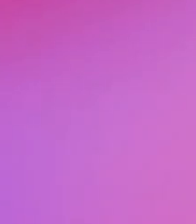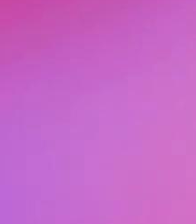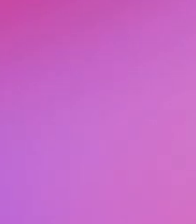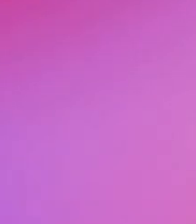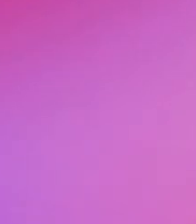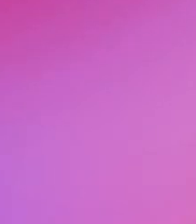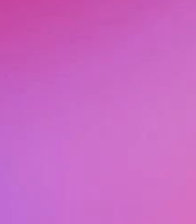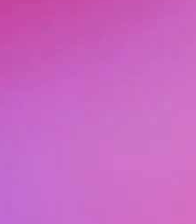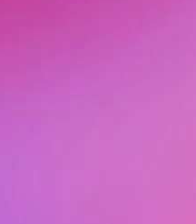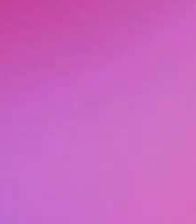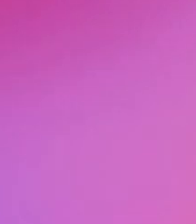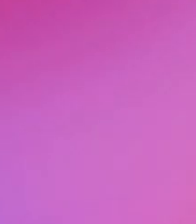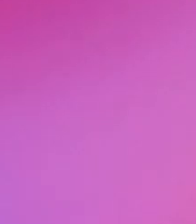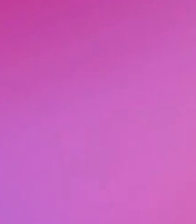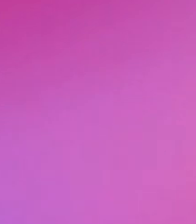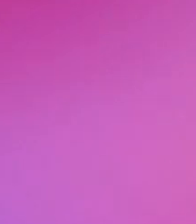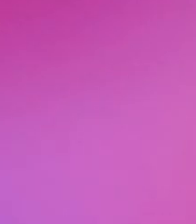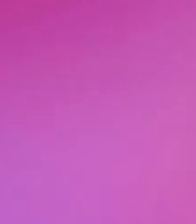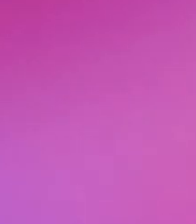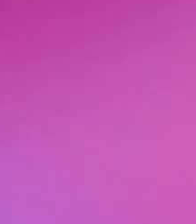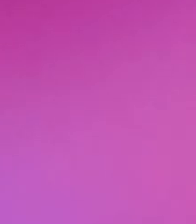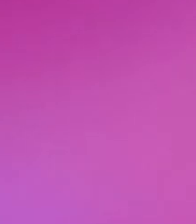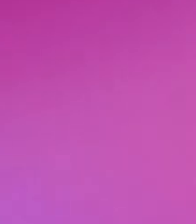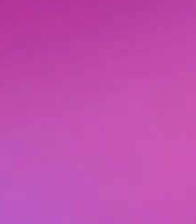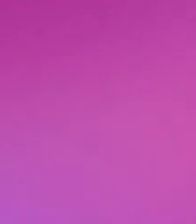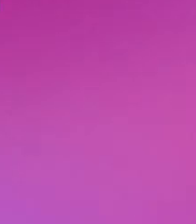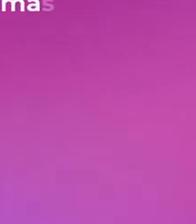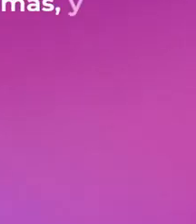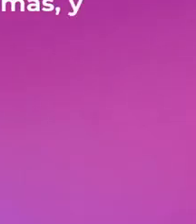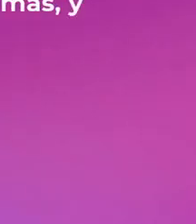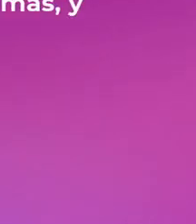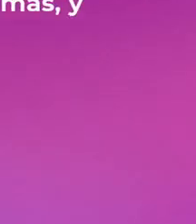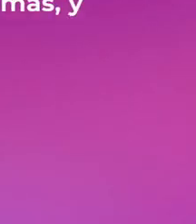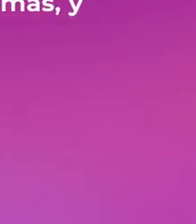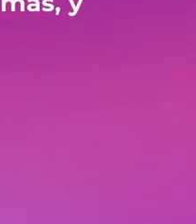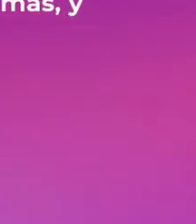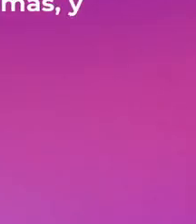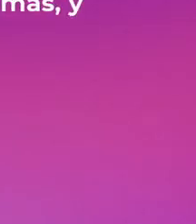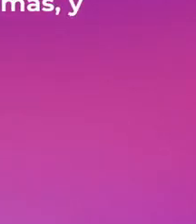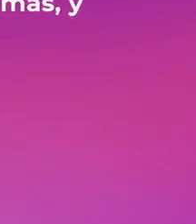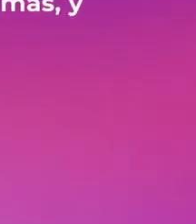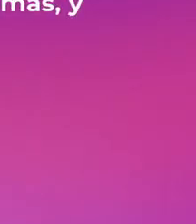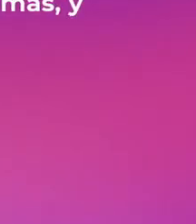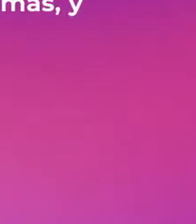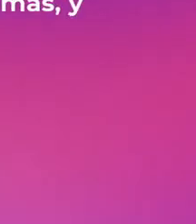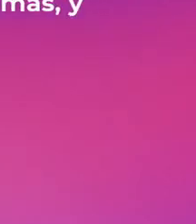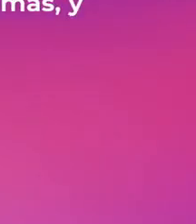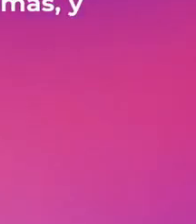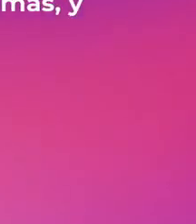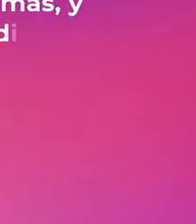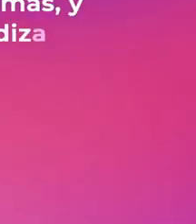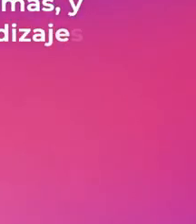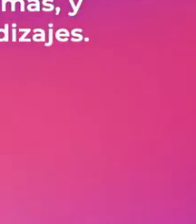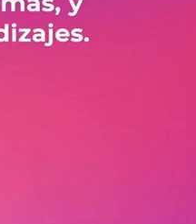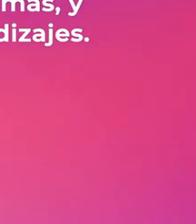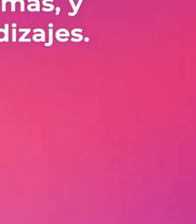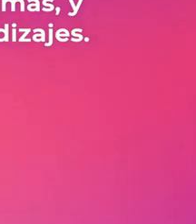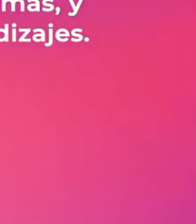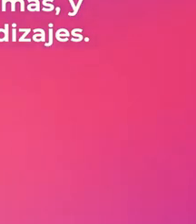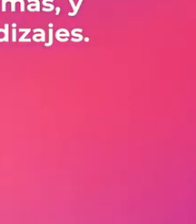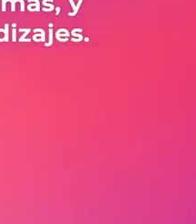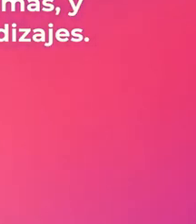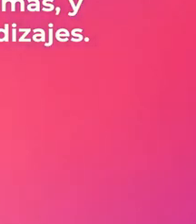.mx, en donde podrás ver nuevamente los videos de los programas y además encontrarás actividades para fortalecer tus